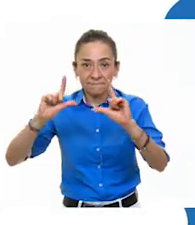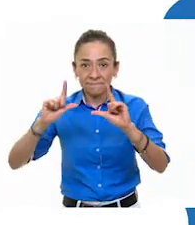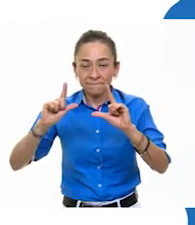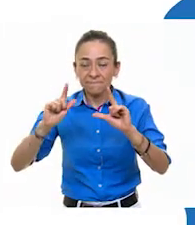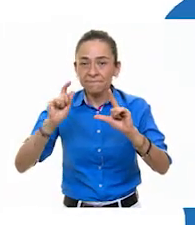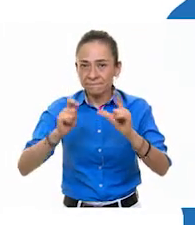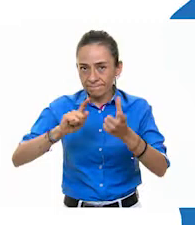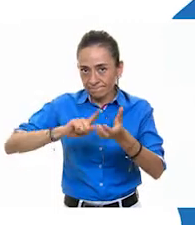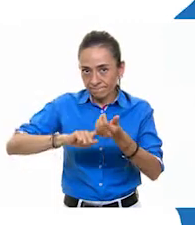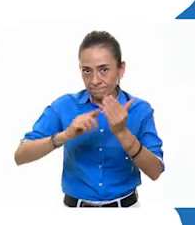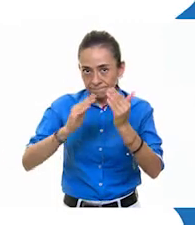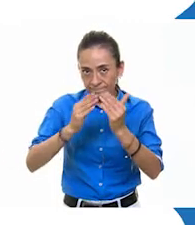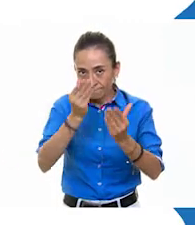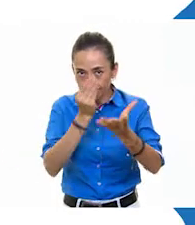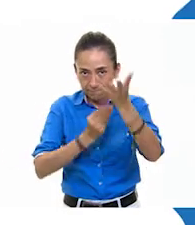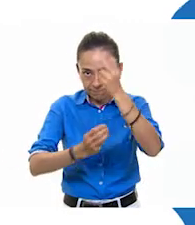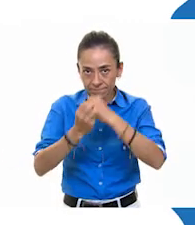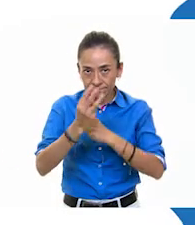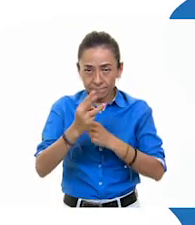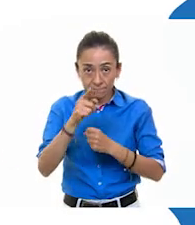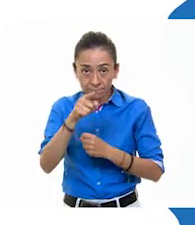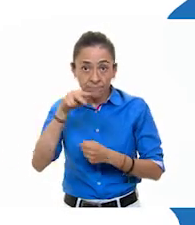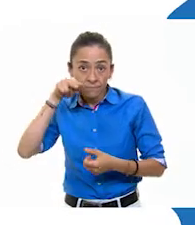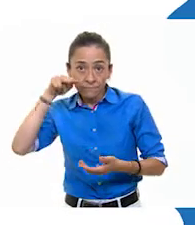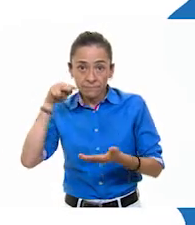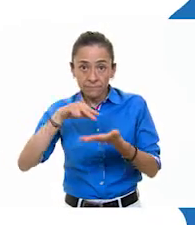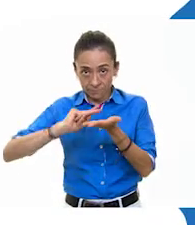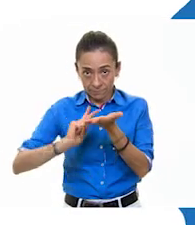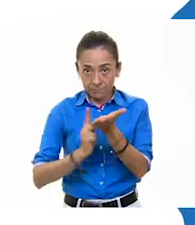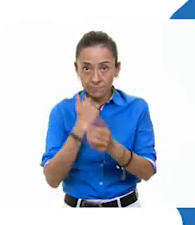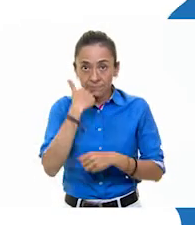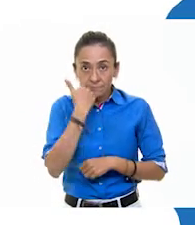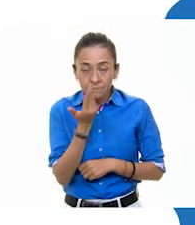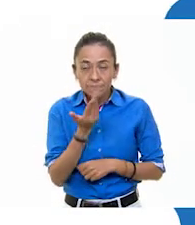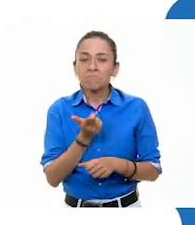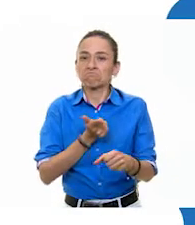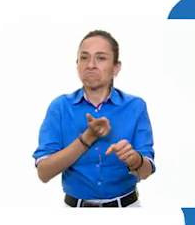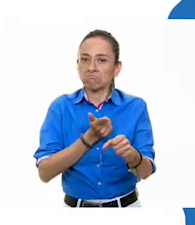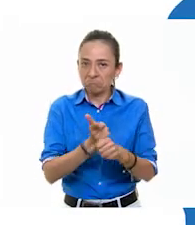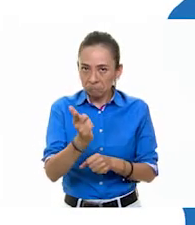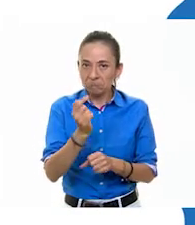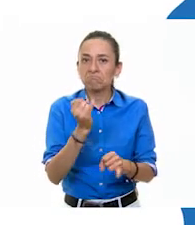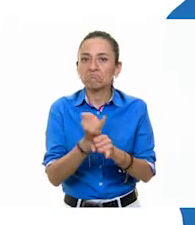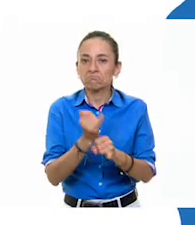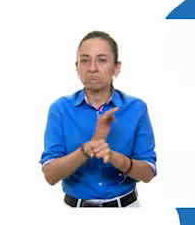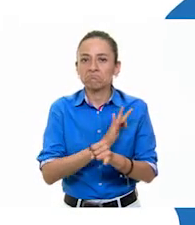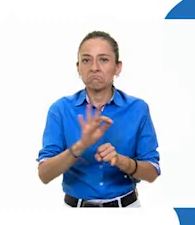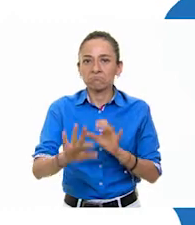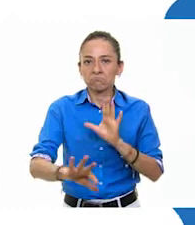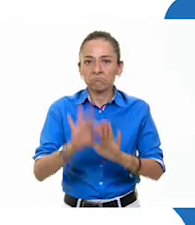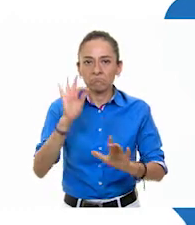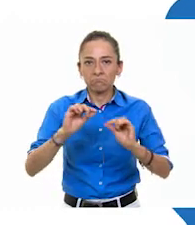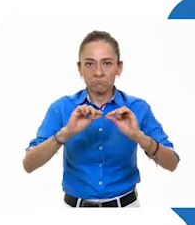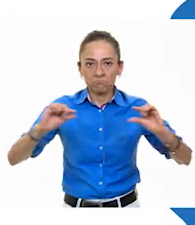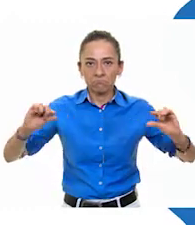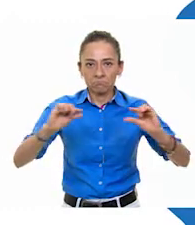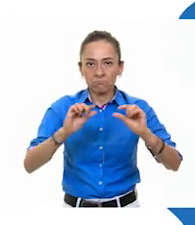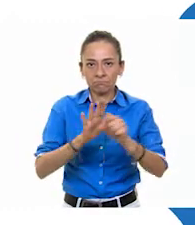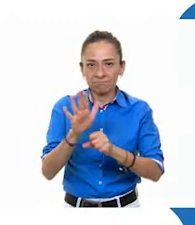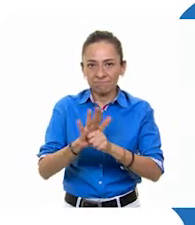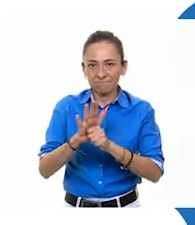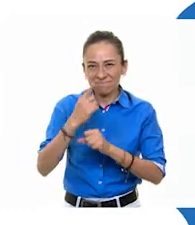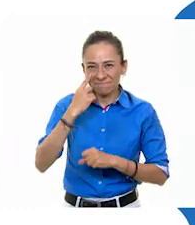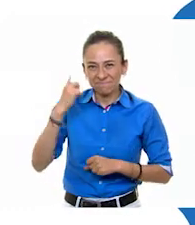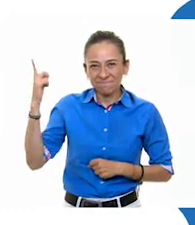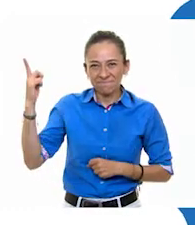los programas de Aprende en Casa 3, los puedes encontrar en la siguiente liga. Aprende en Casa.cep